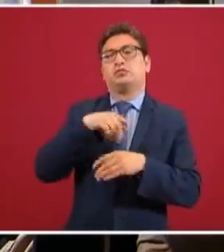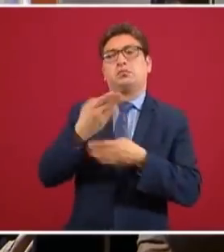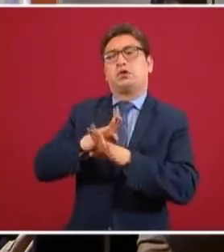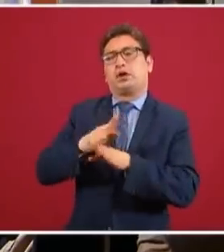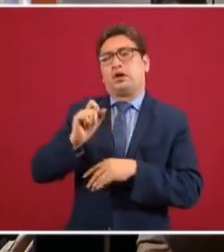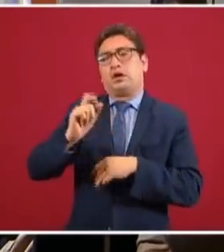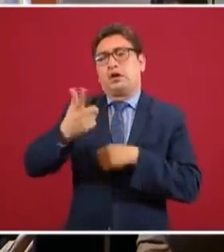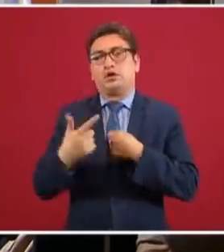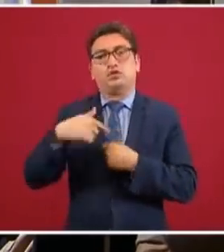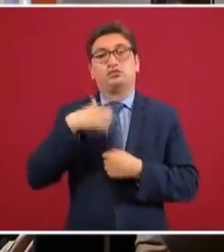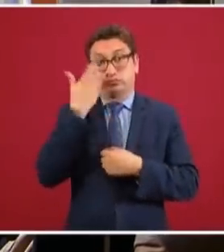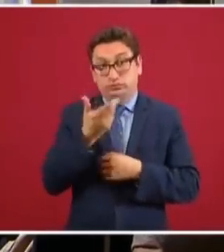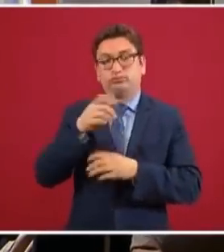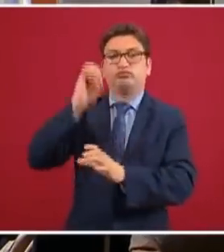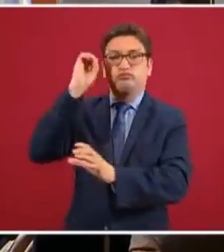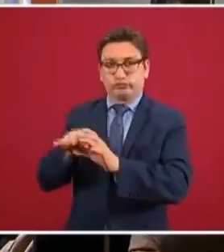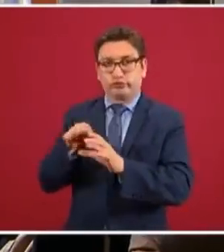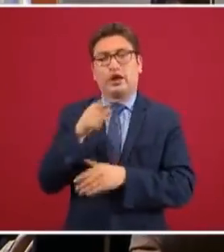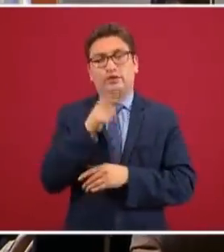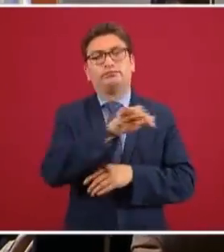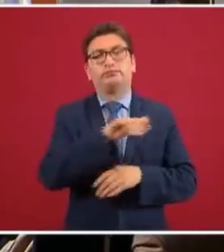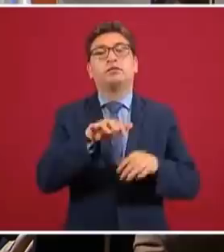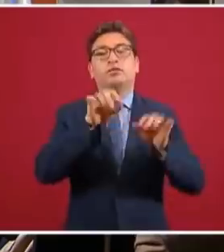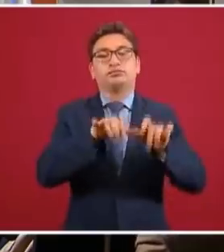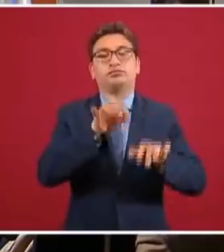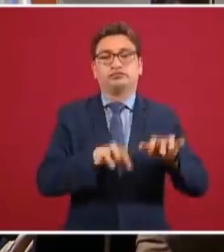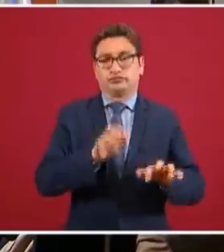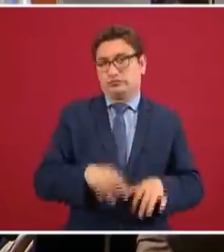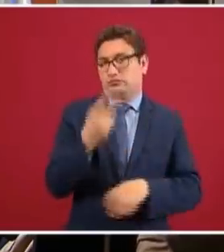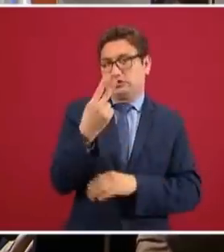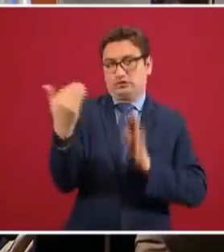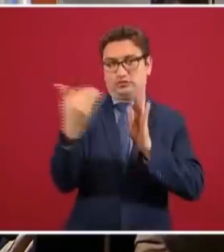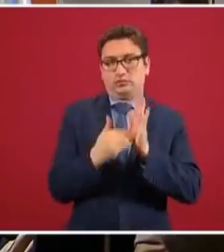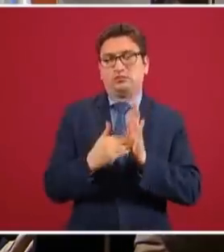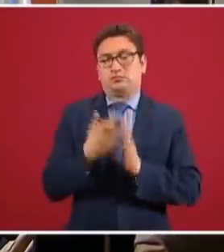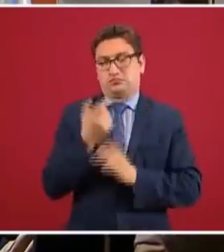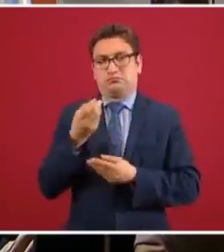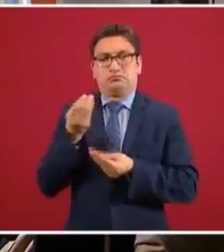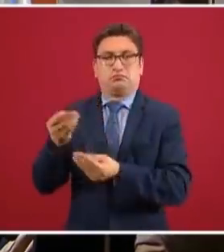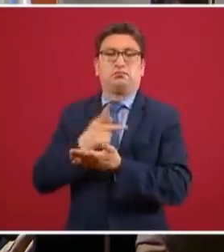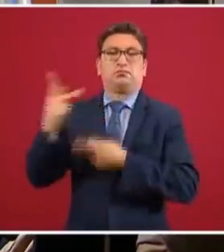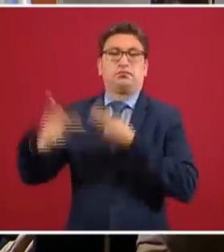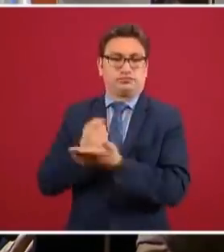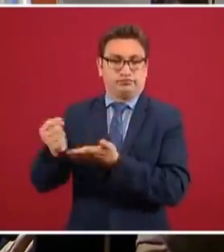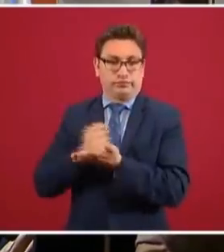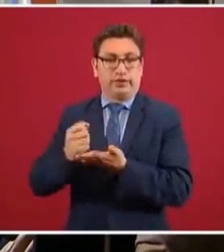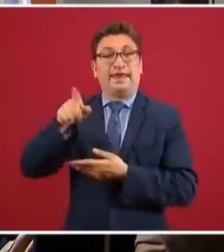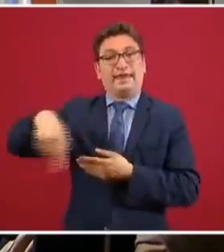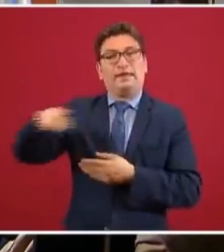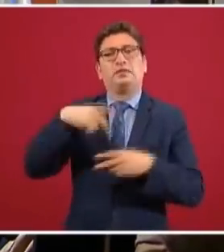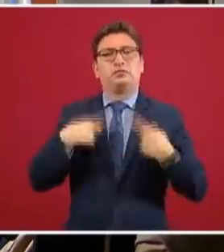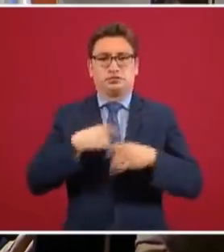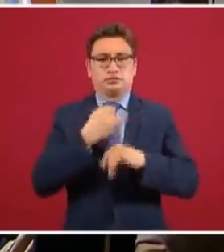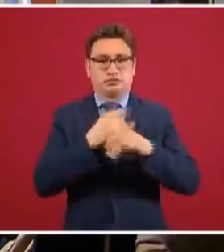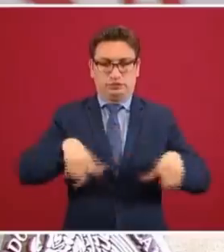aquí es donde yo quiero recibir los 25 mil pesos. Son los tres pasos únicos que tienen que hacer los empleadores, ingresar